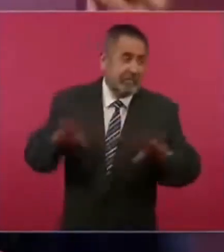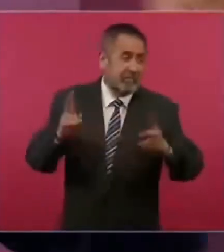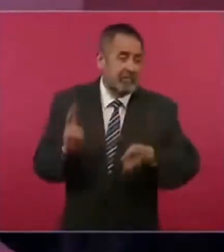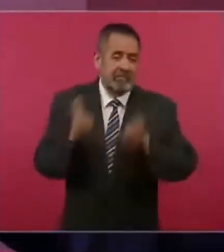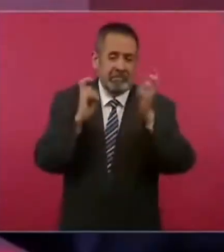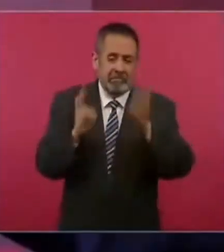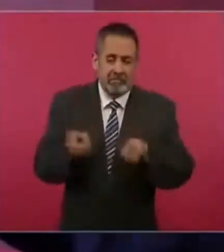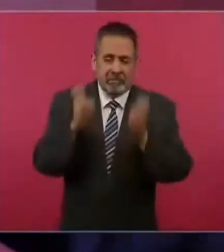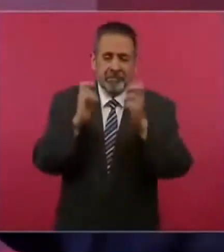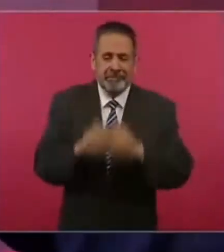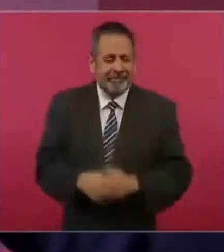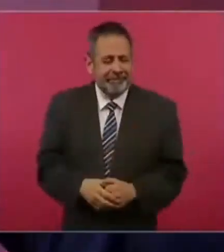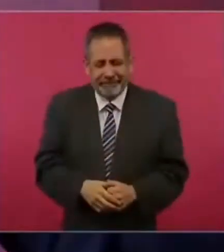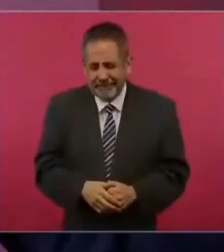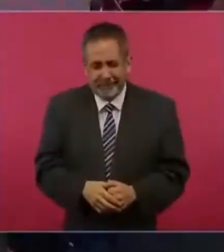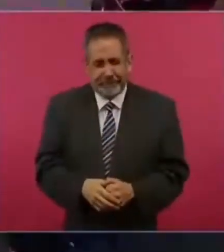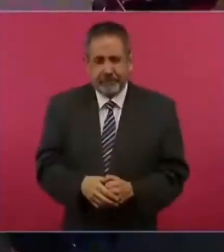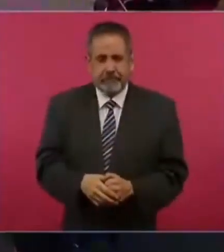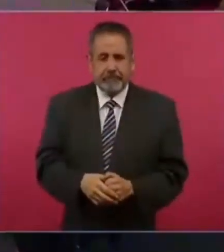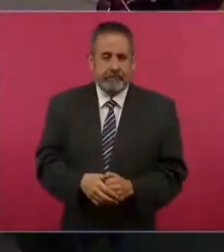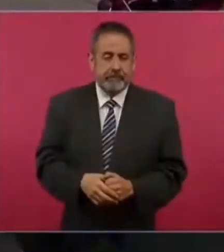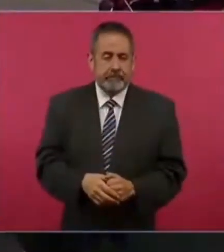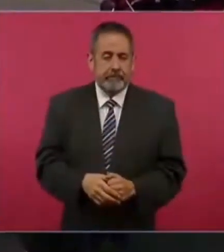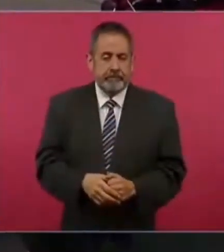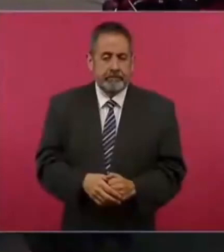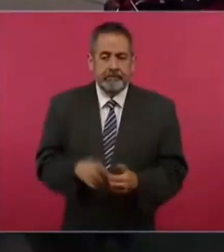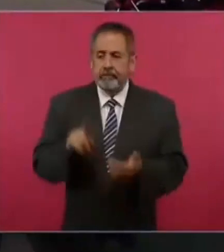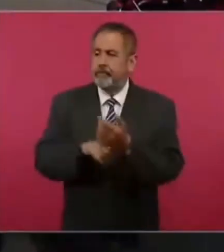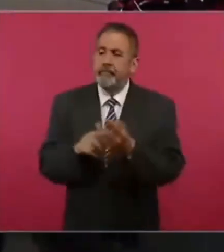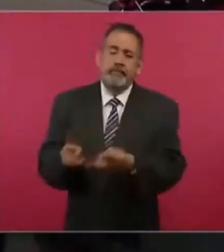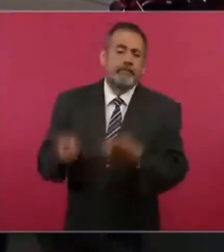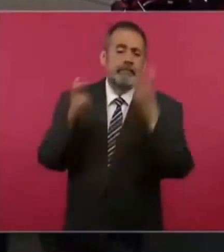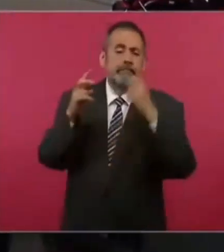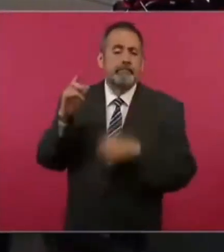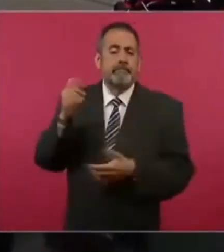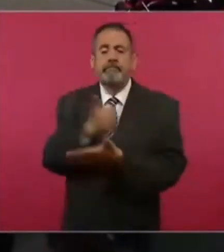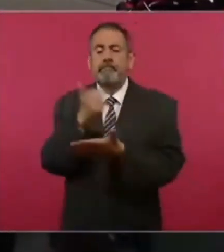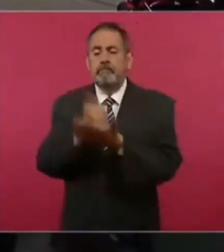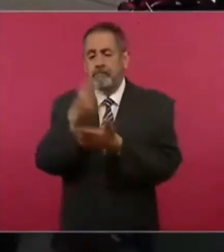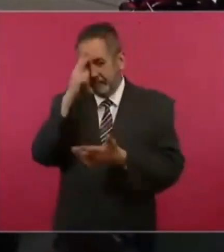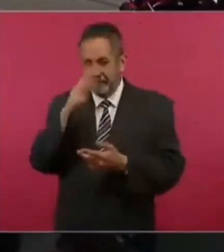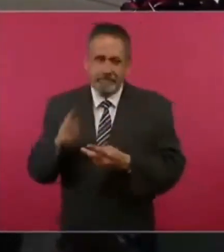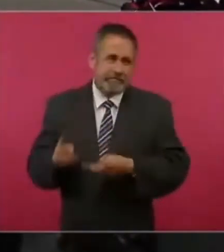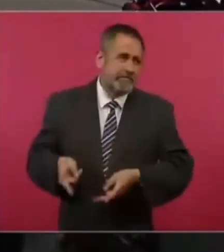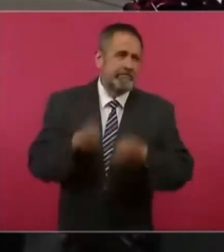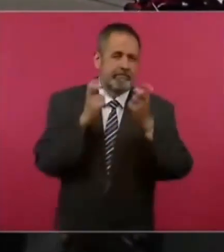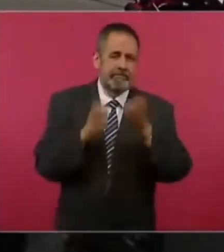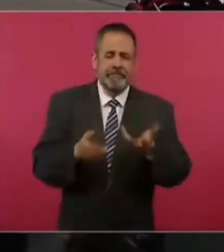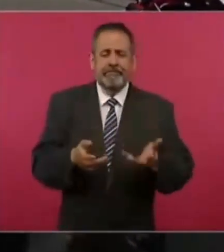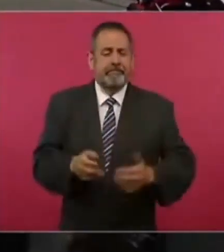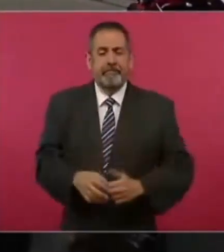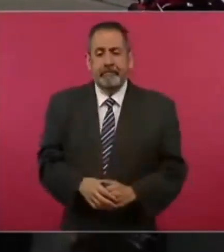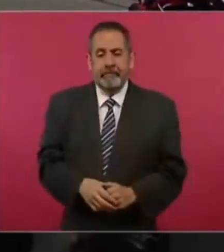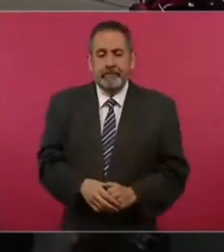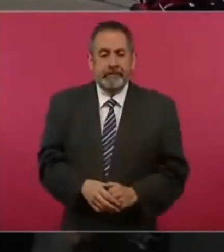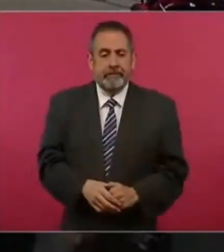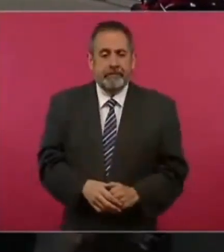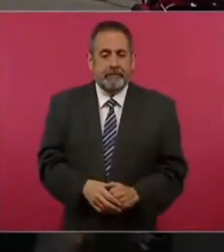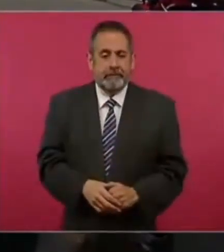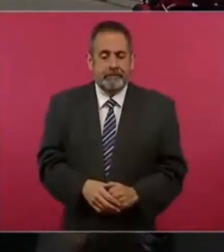se roban el avión del aeropuerto de la Ciudad de México. Y